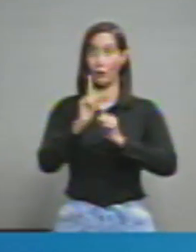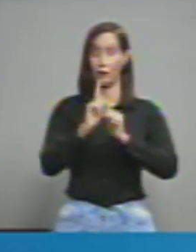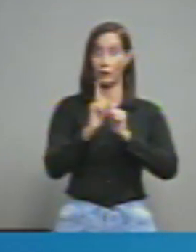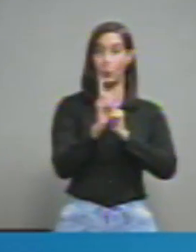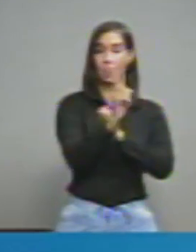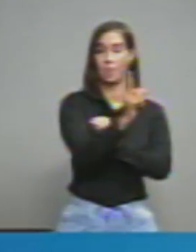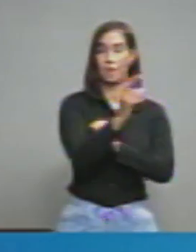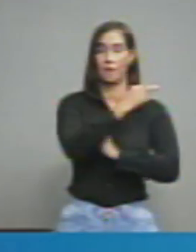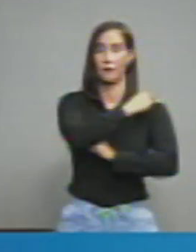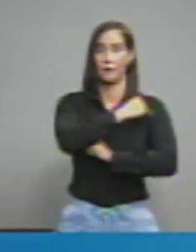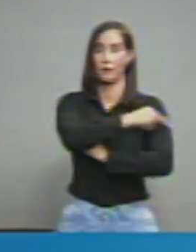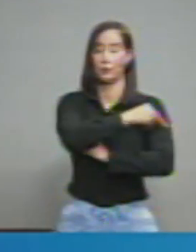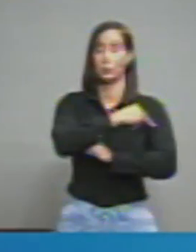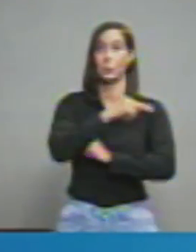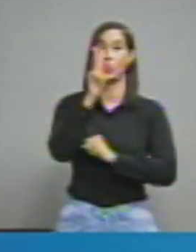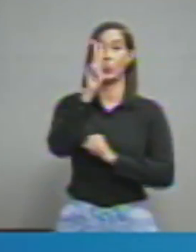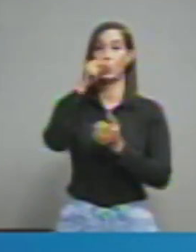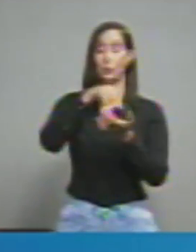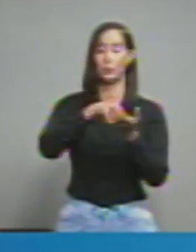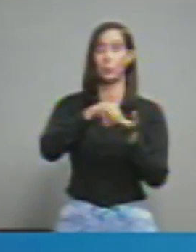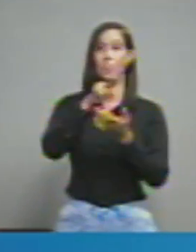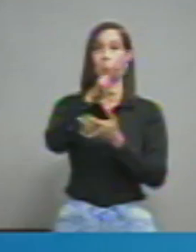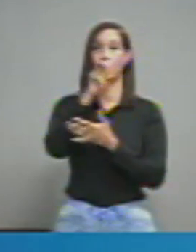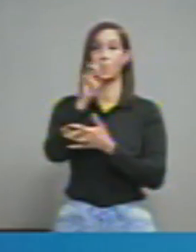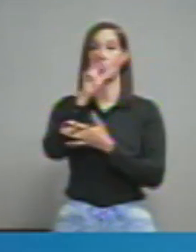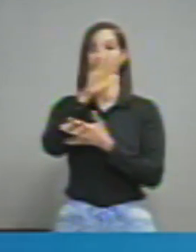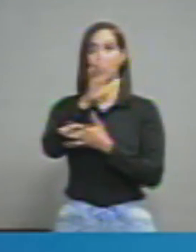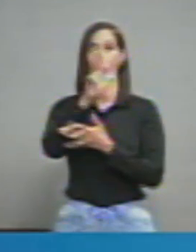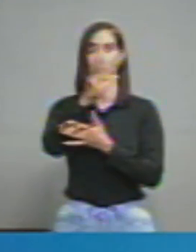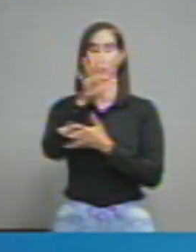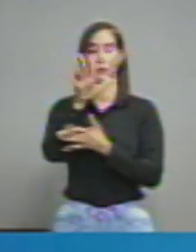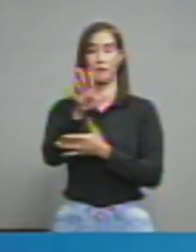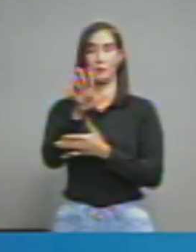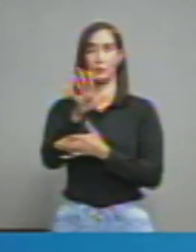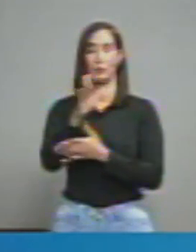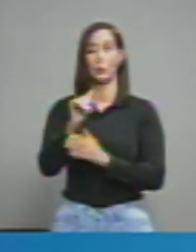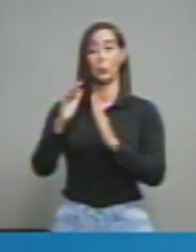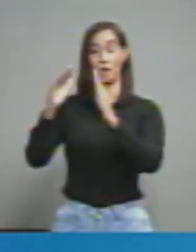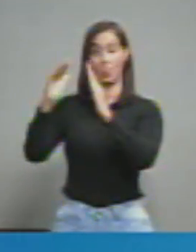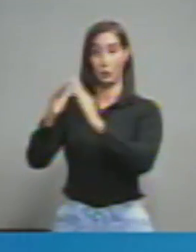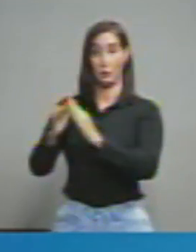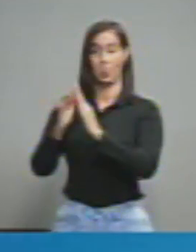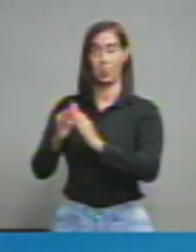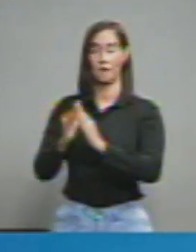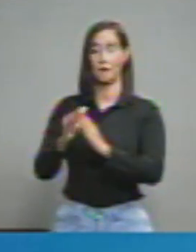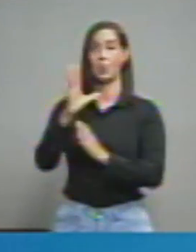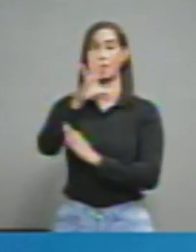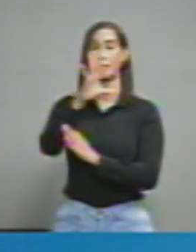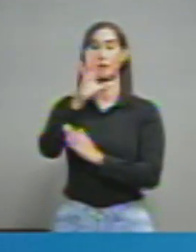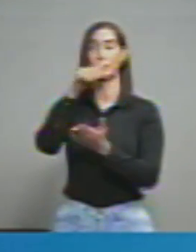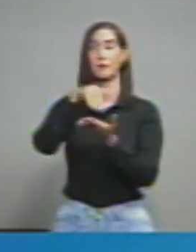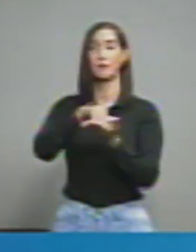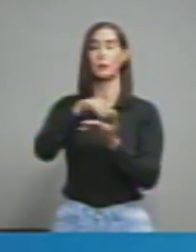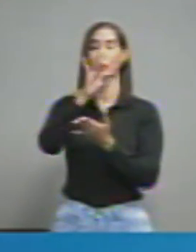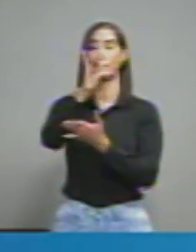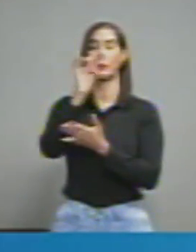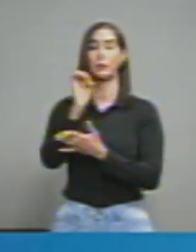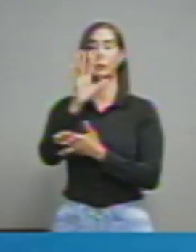835 personas y en aislamiento domiciliario 5 mil 851